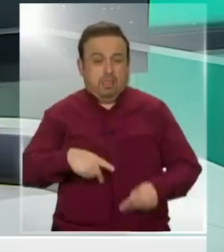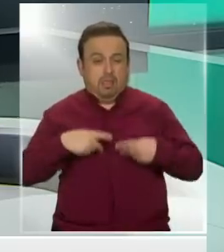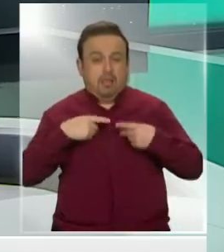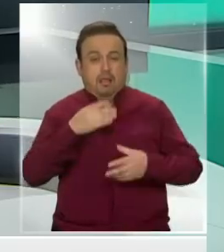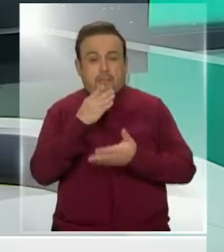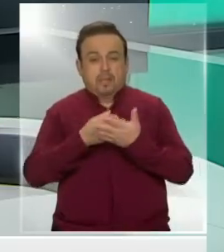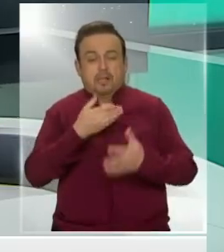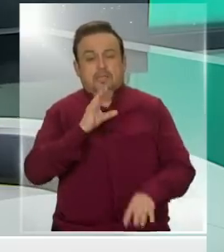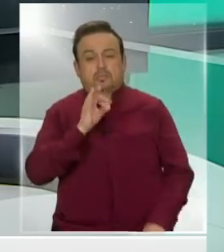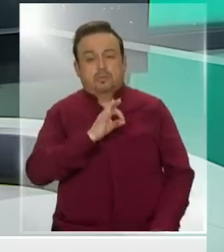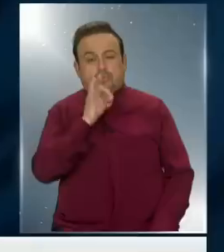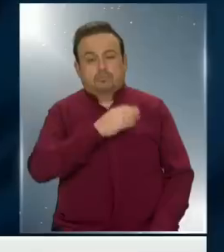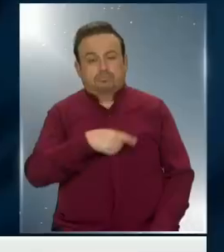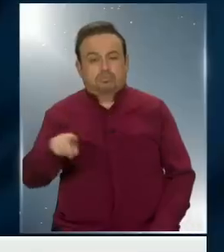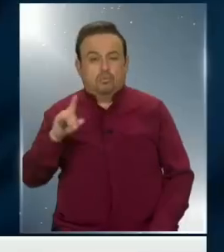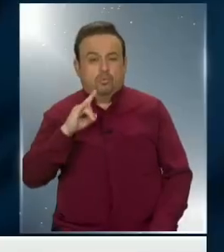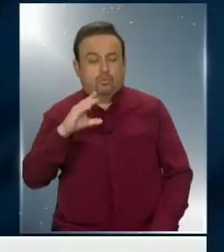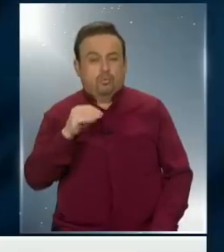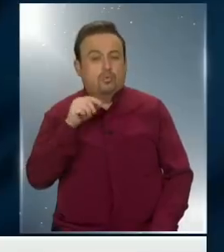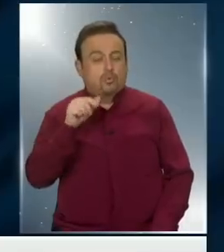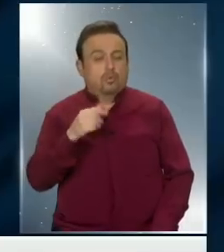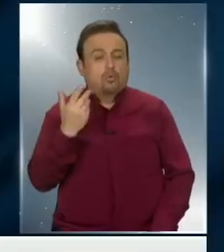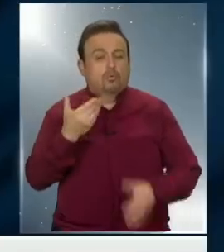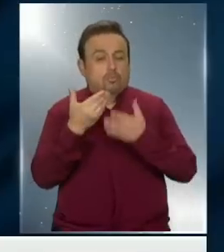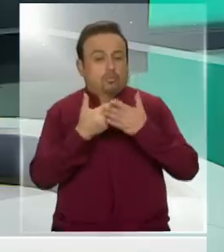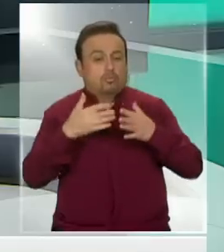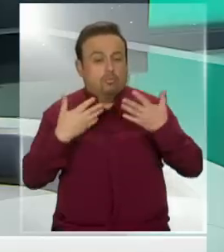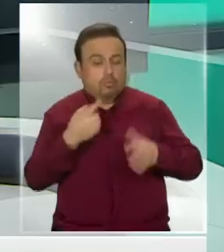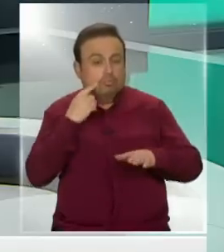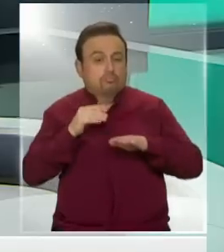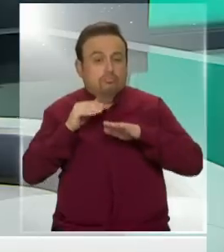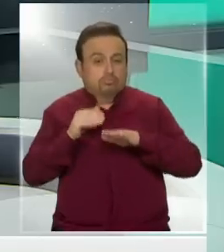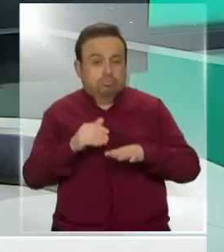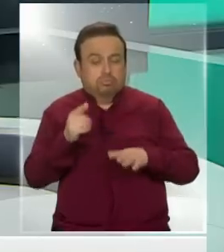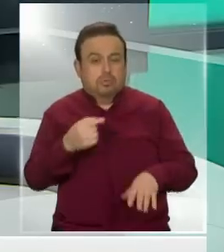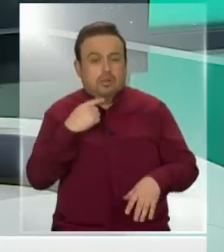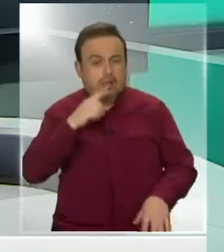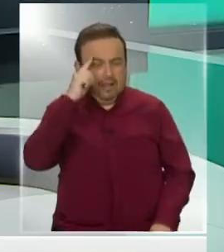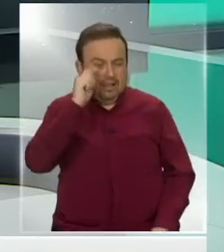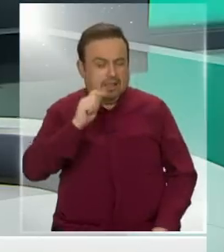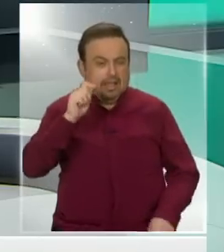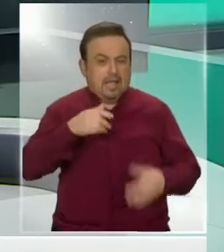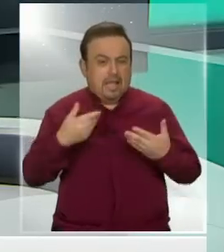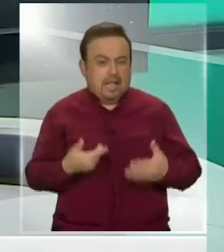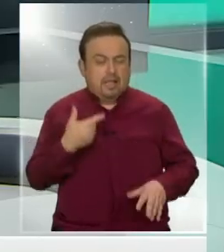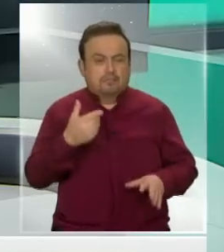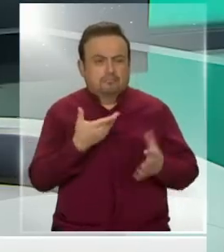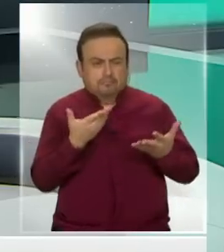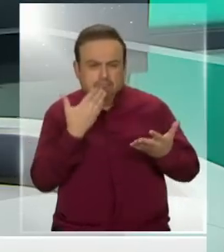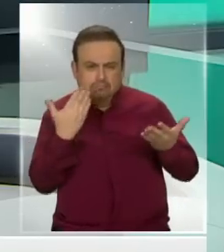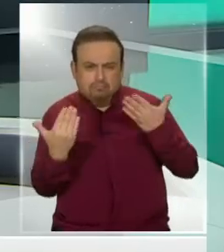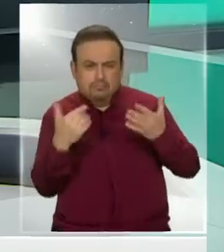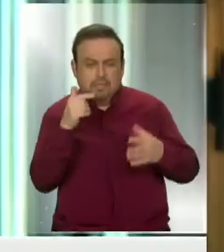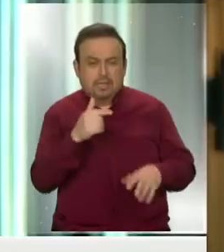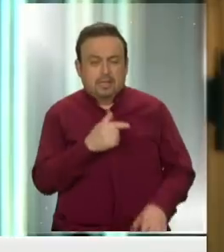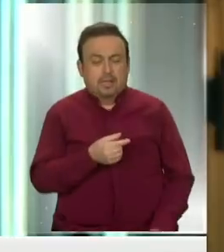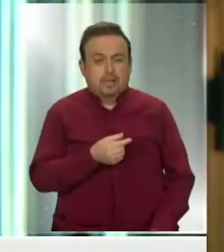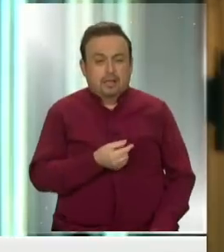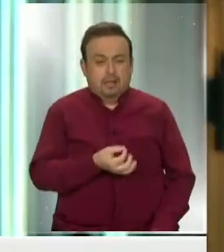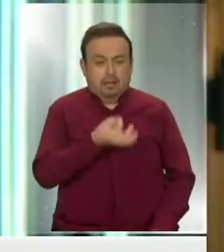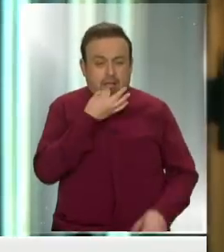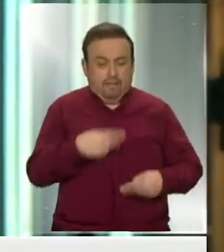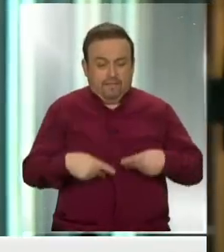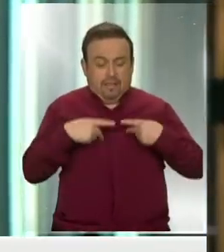la mitad fue a una UCI. Y es uno de los pocos estudios que estaría apoyando esta teoría hasta el momento, esta correlación entre la cantidad de